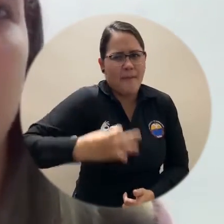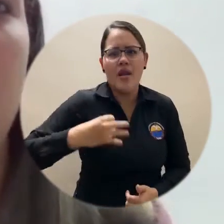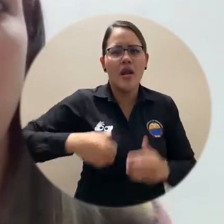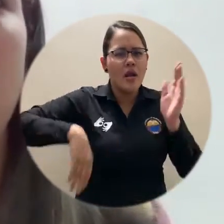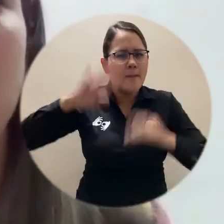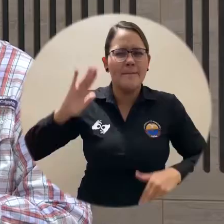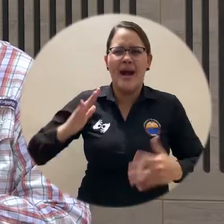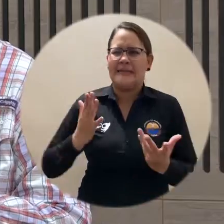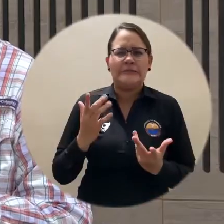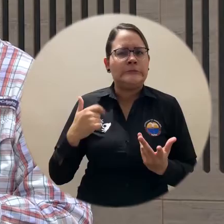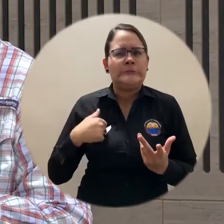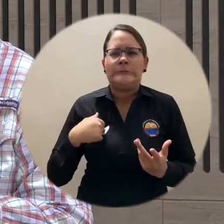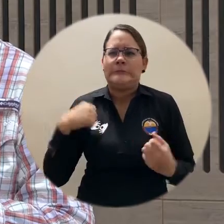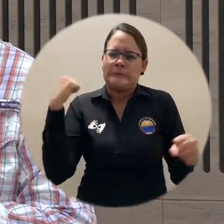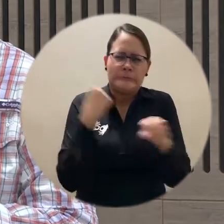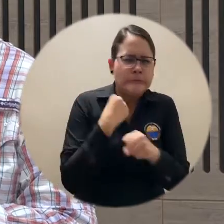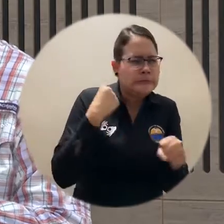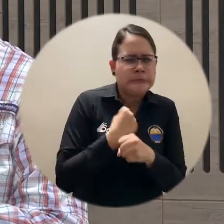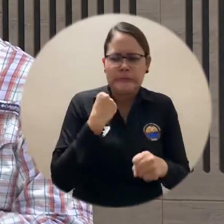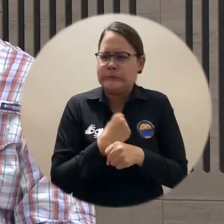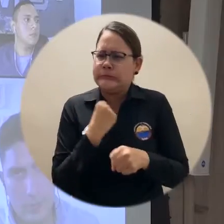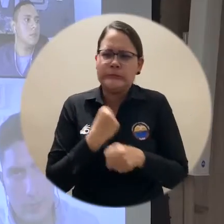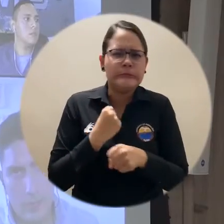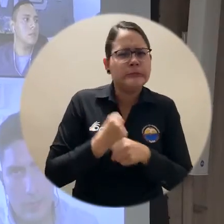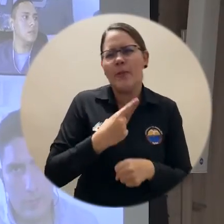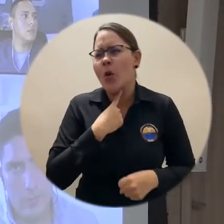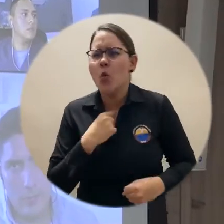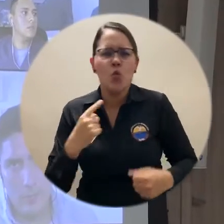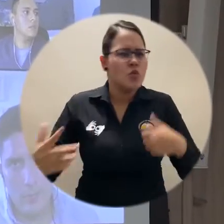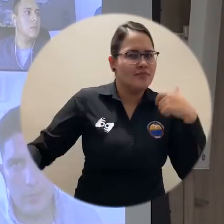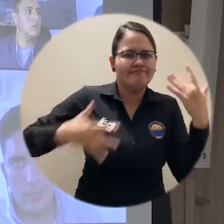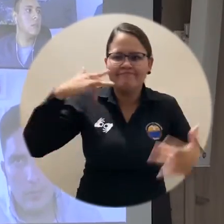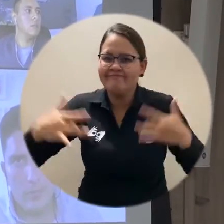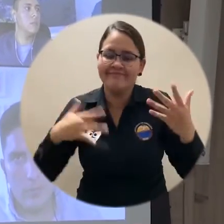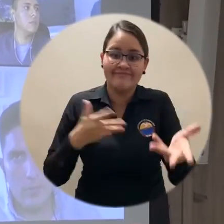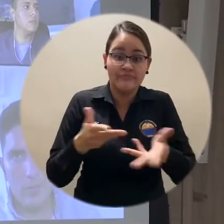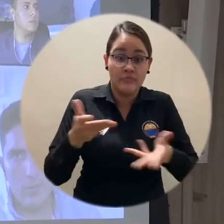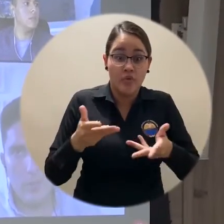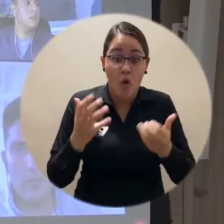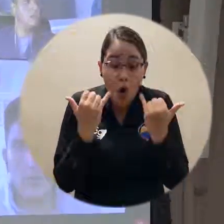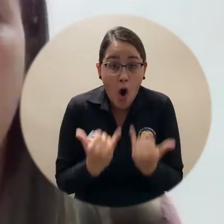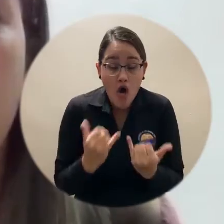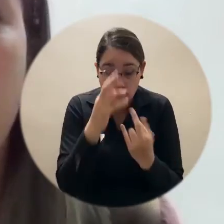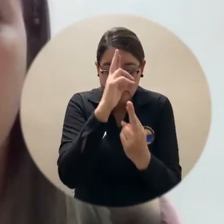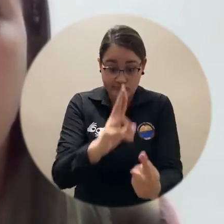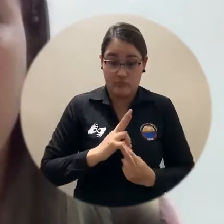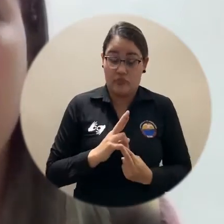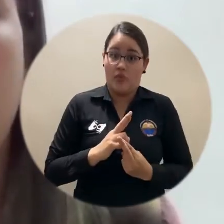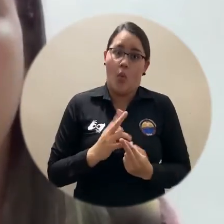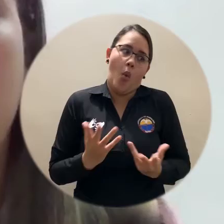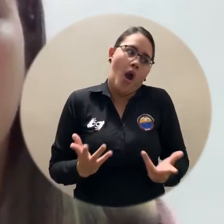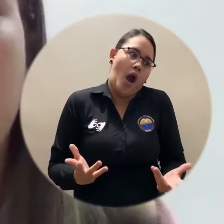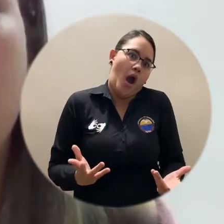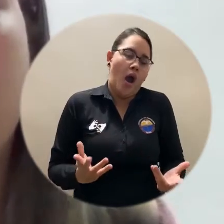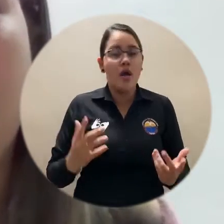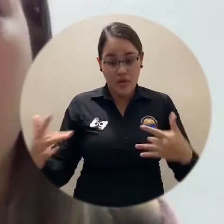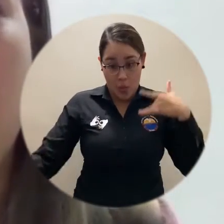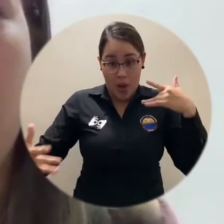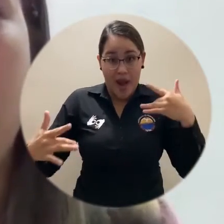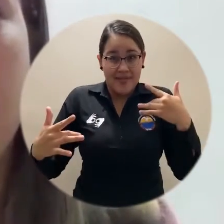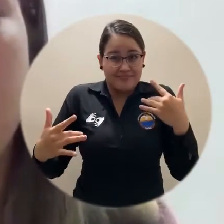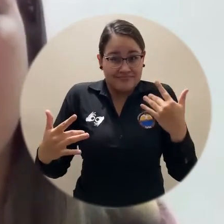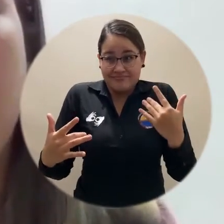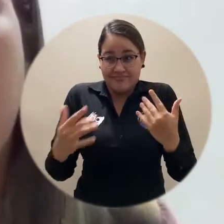he caracterizado por trabajar muy duro, por disfrutar lo que hago y que te reconozcan por esto, por